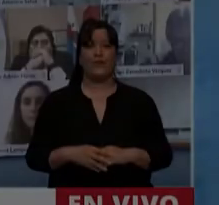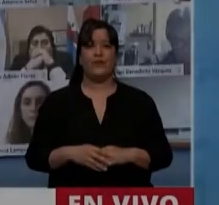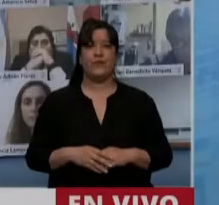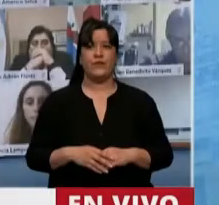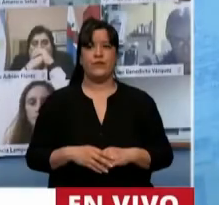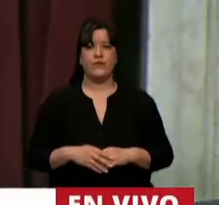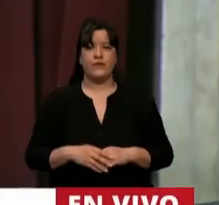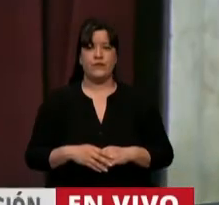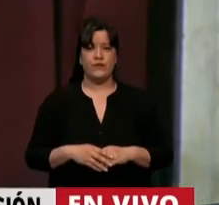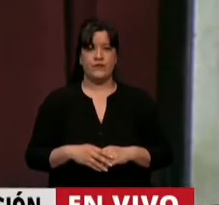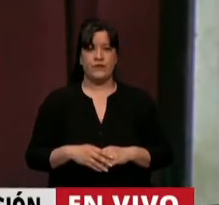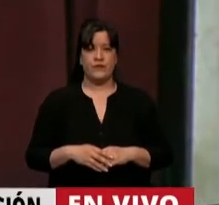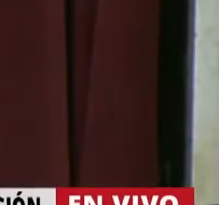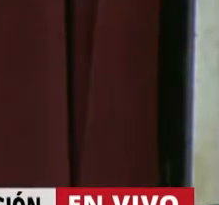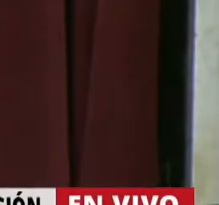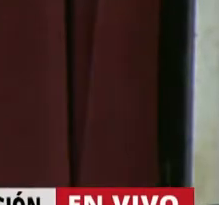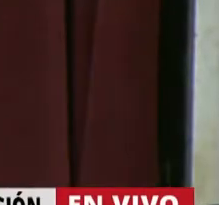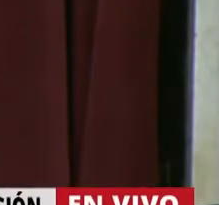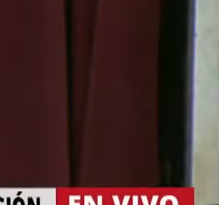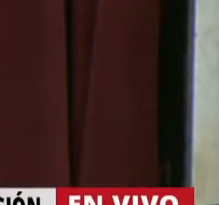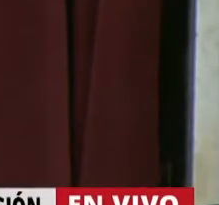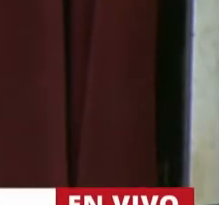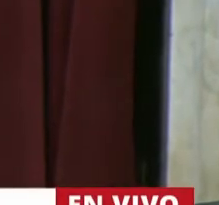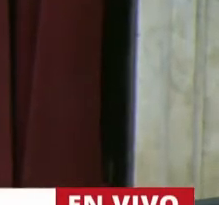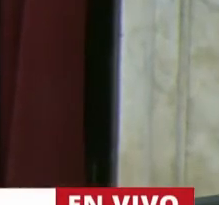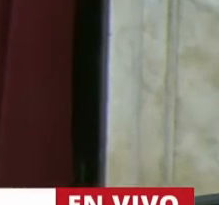En el uso de la palabra, la diputada Roxana Reyes.